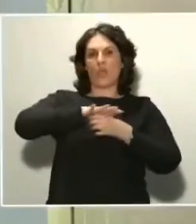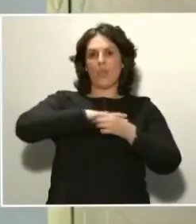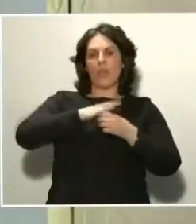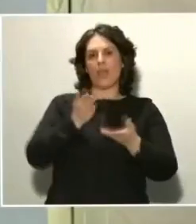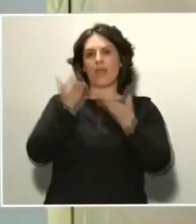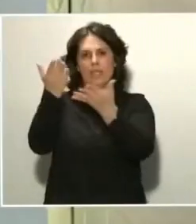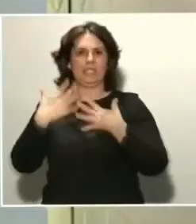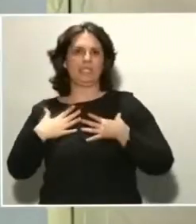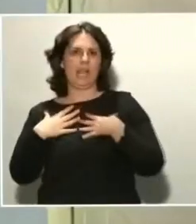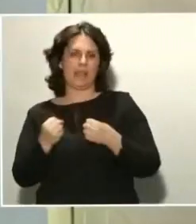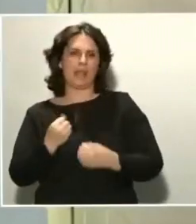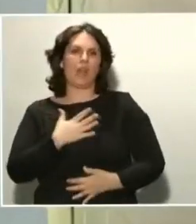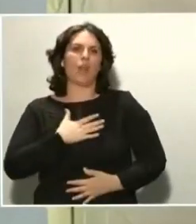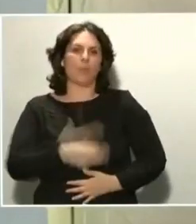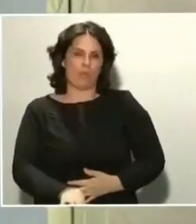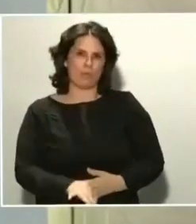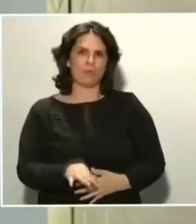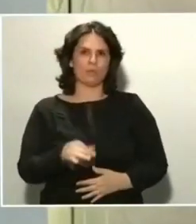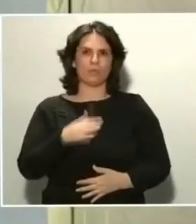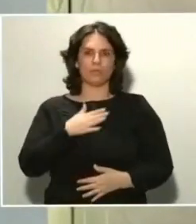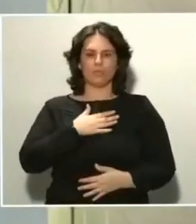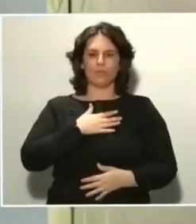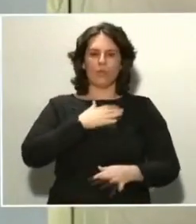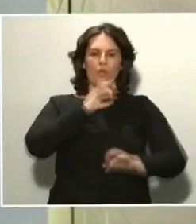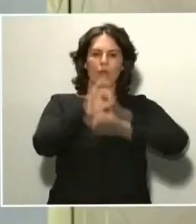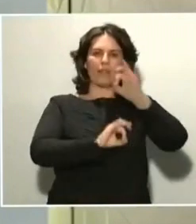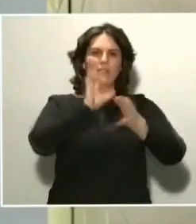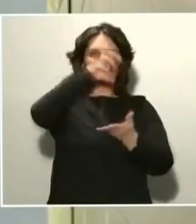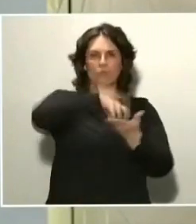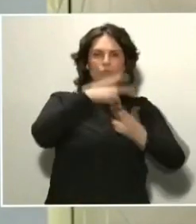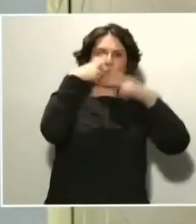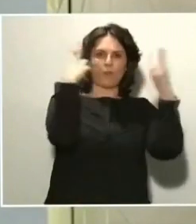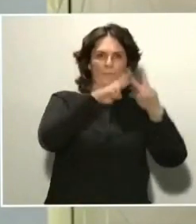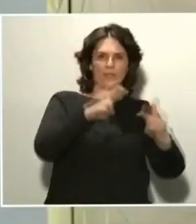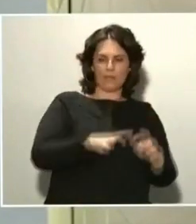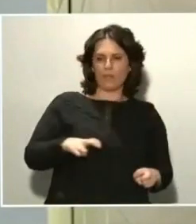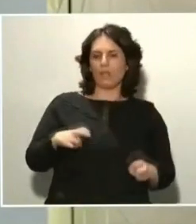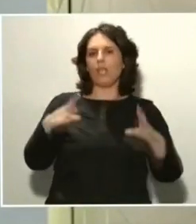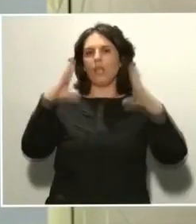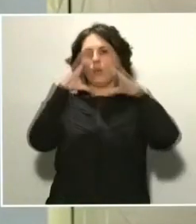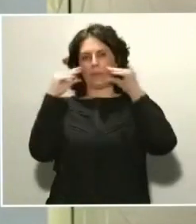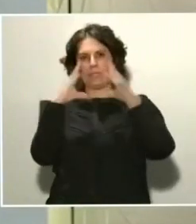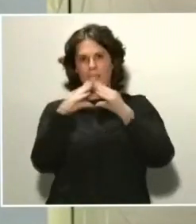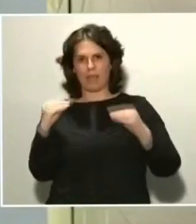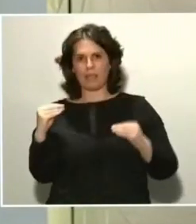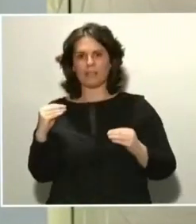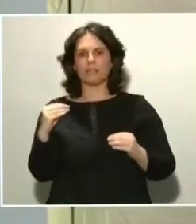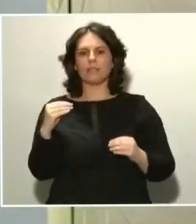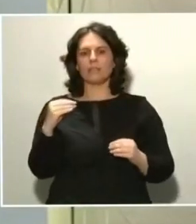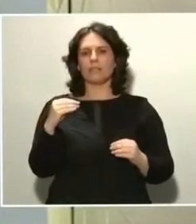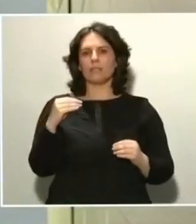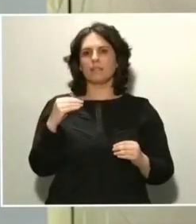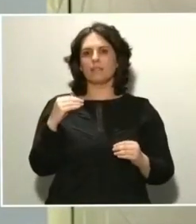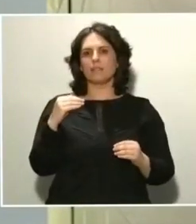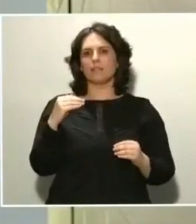Nuestros organismos públicos de investigación y también las universidades que tengan capacidades